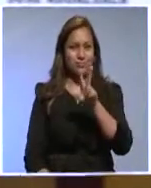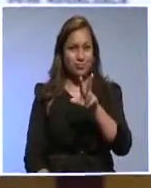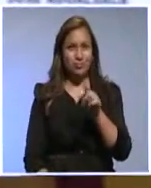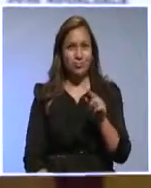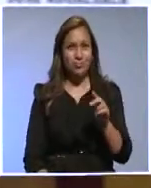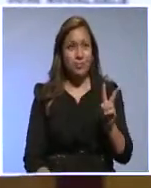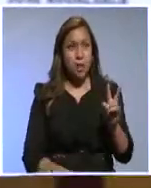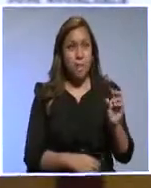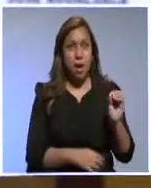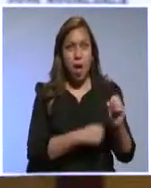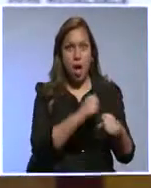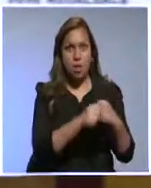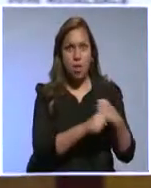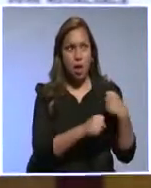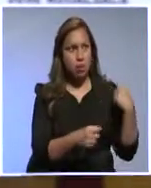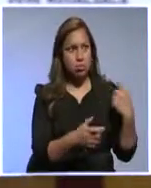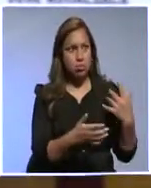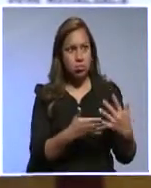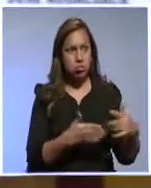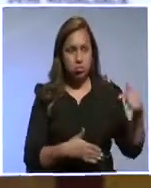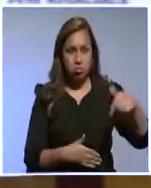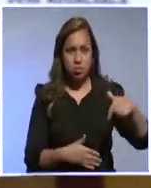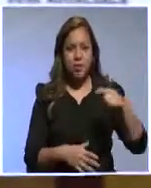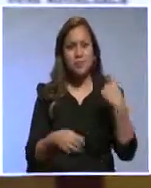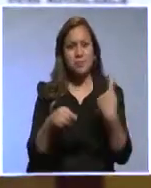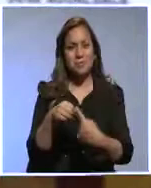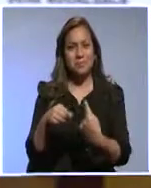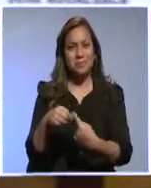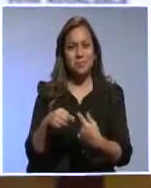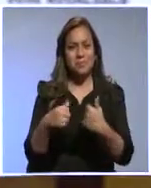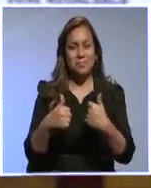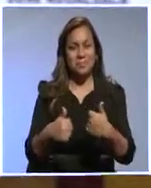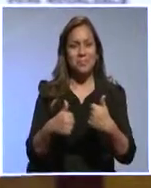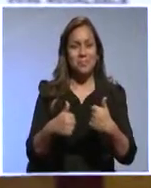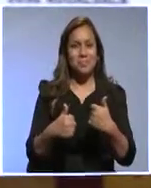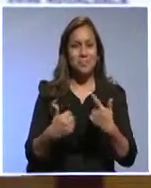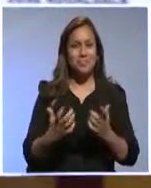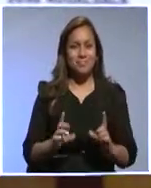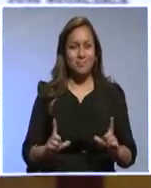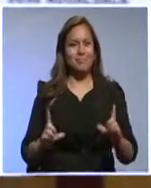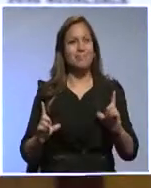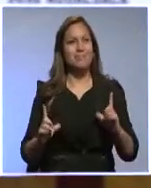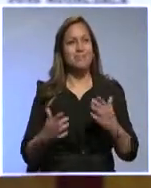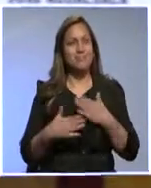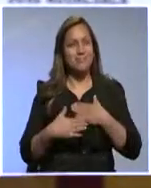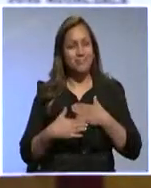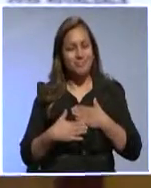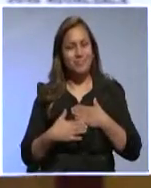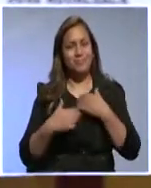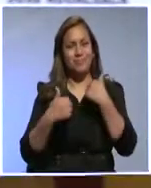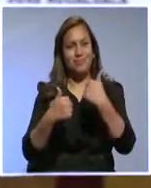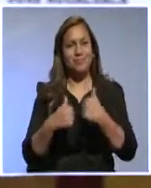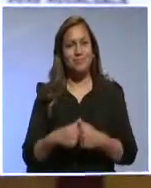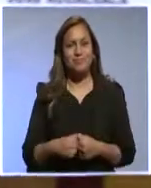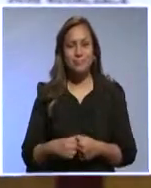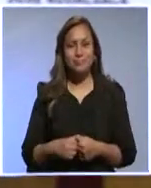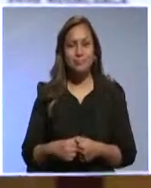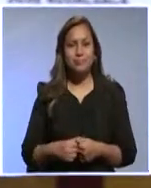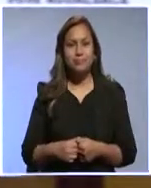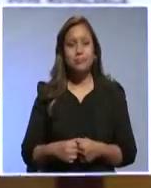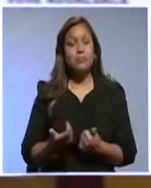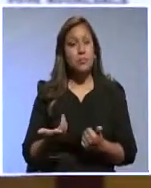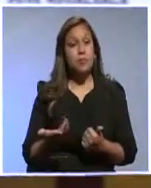años se realiza y se realiza en Quito y realmente con mucho orgullo, en lo que